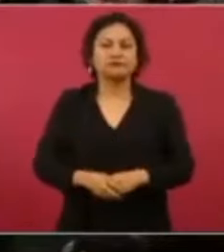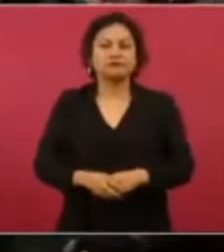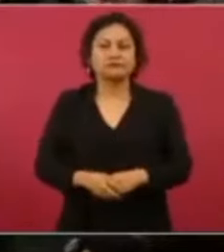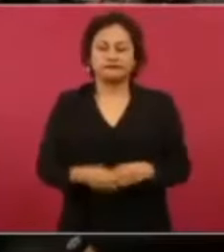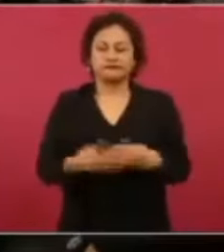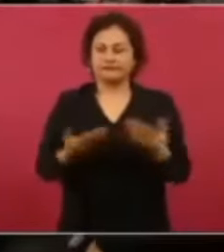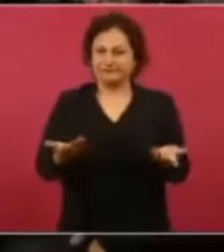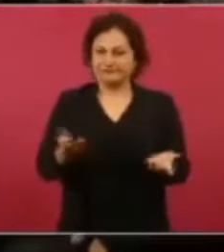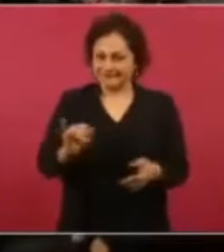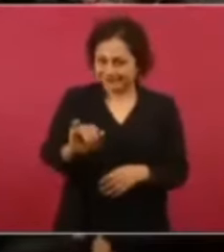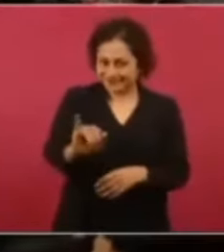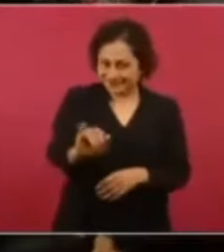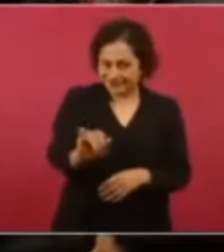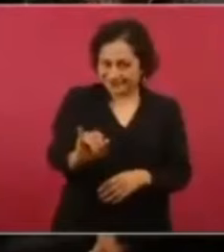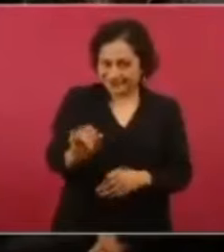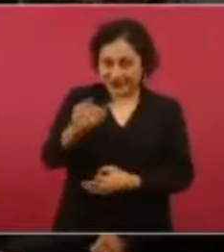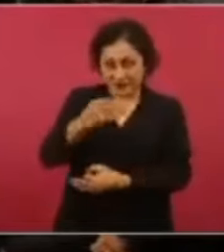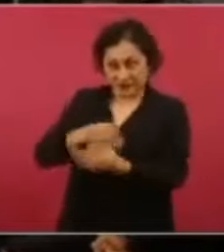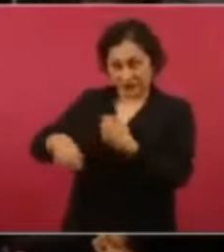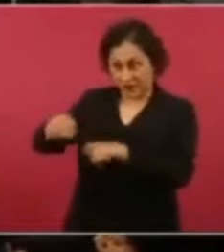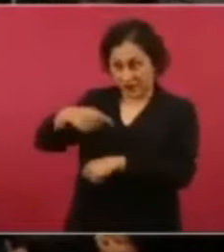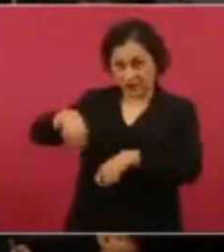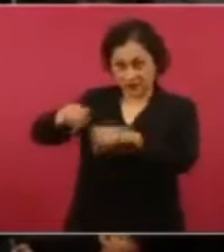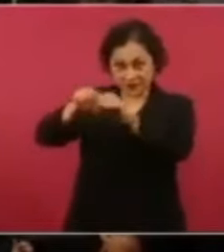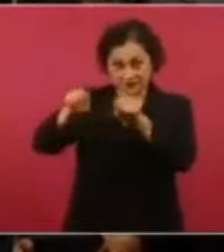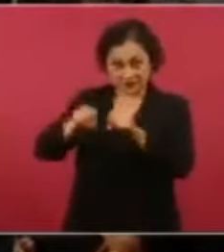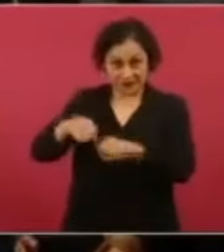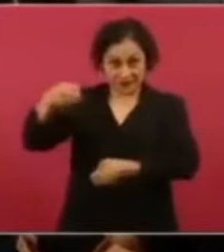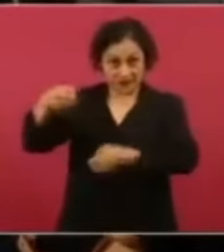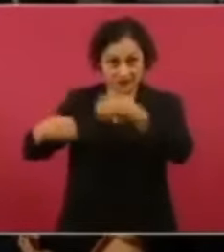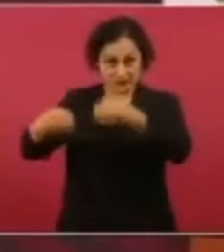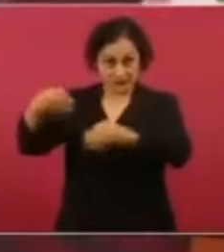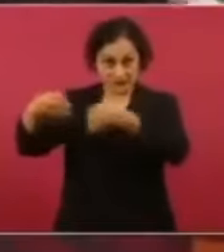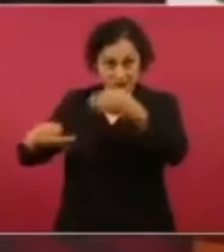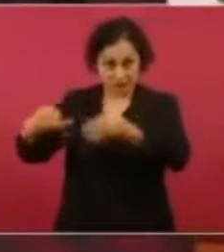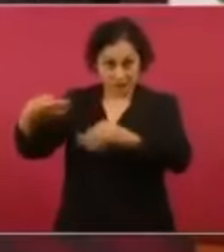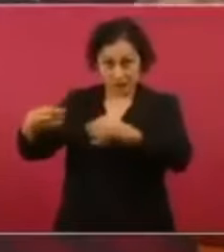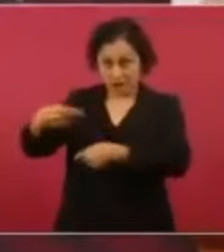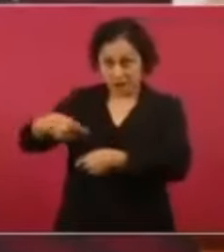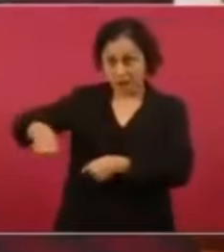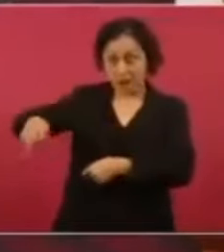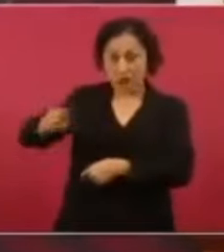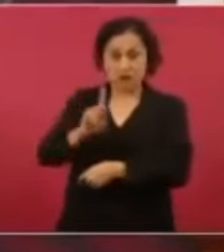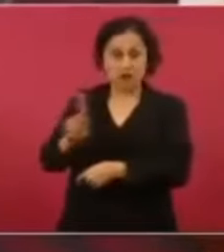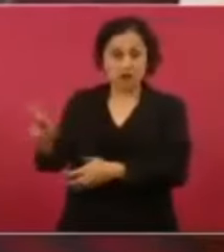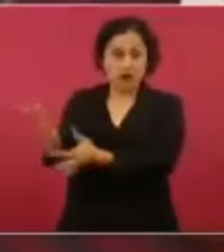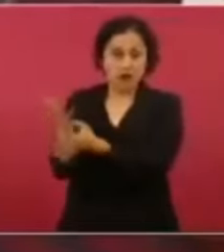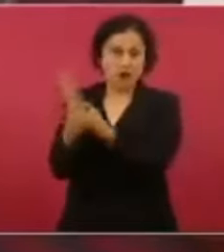Sí, sí, sí, todos ellos me echan la culpa